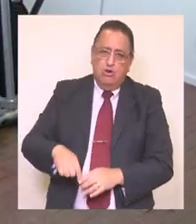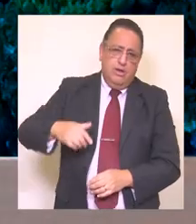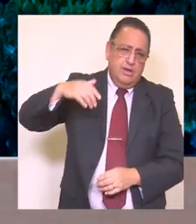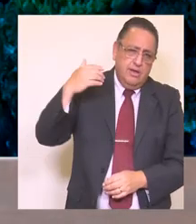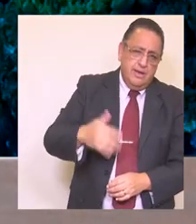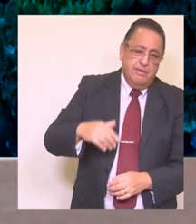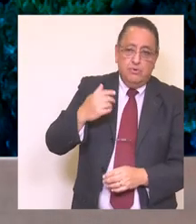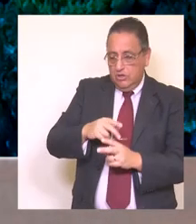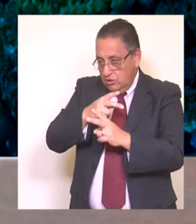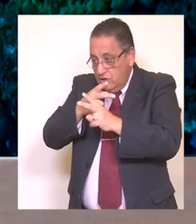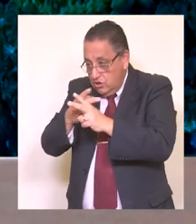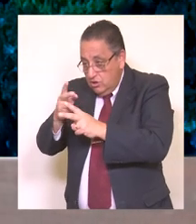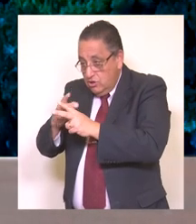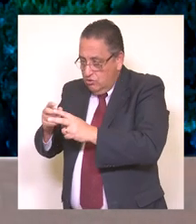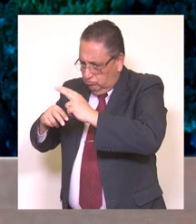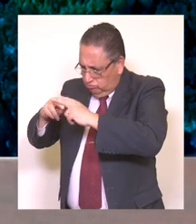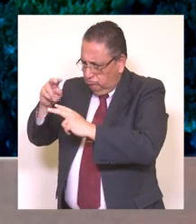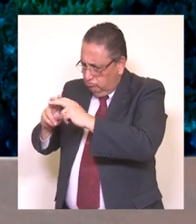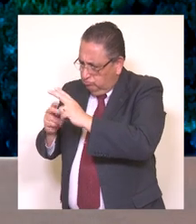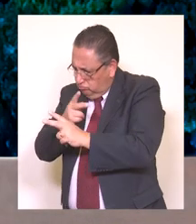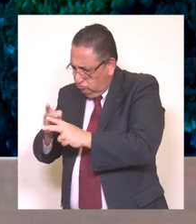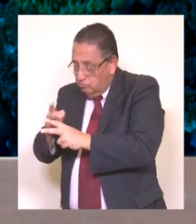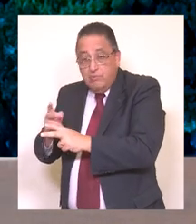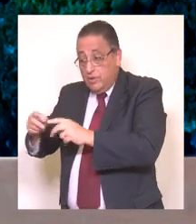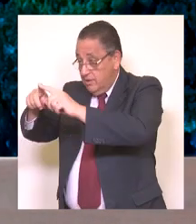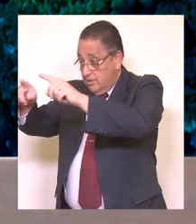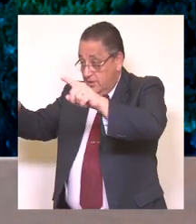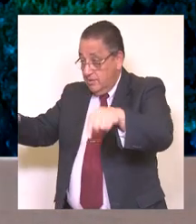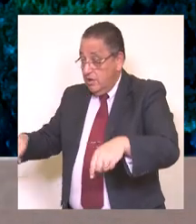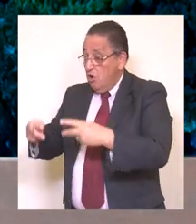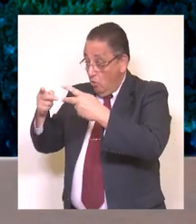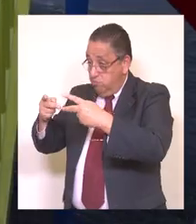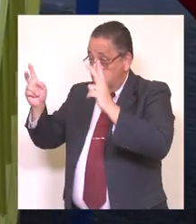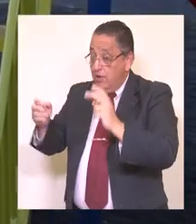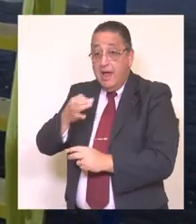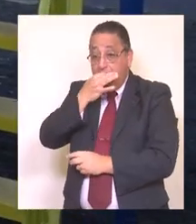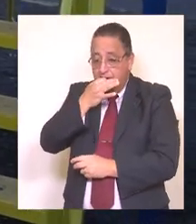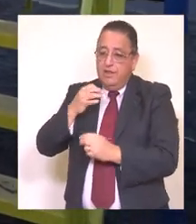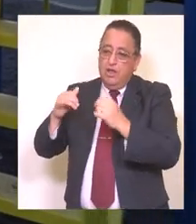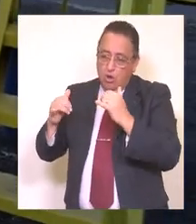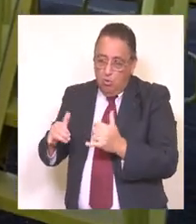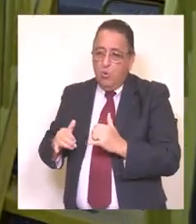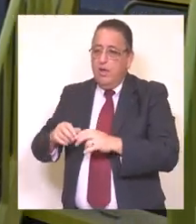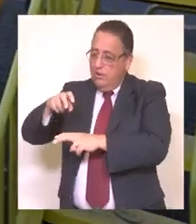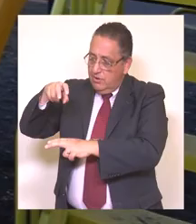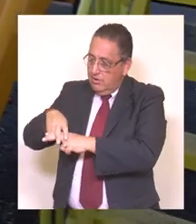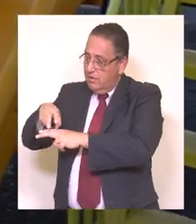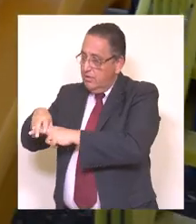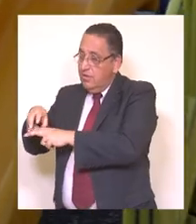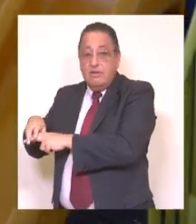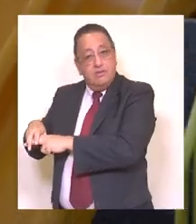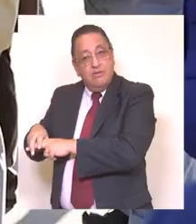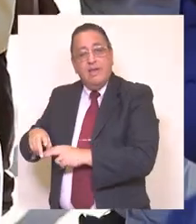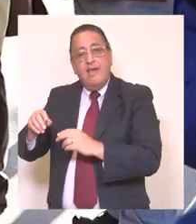resaltar la construcción y entrega del espacio público con áreas verdes, juegos, mobiliario